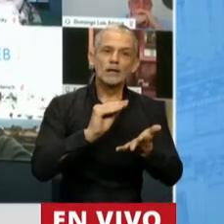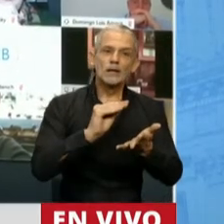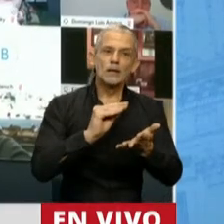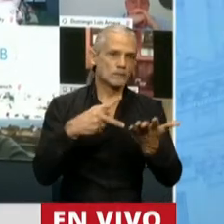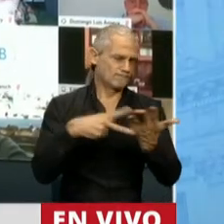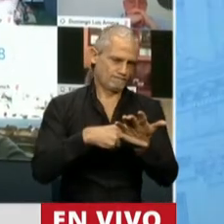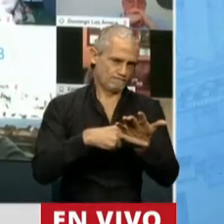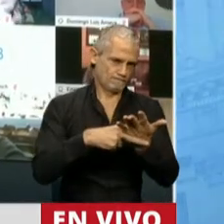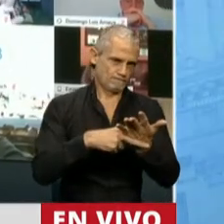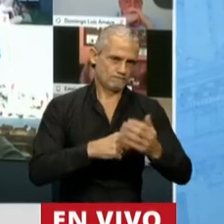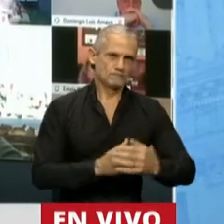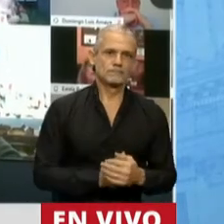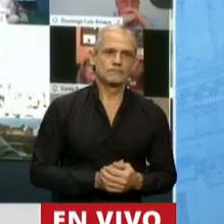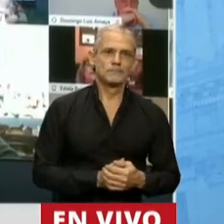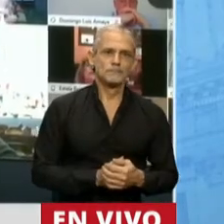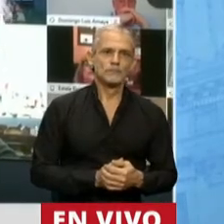justicialistas,